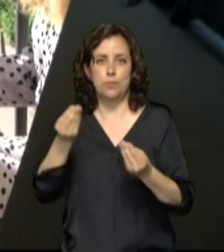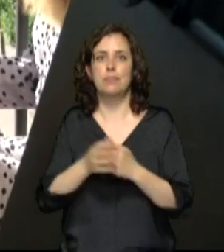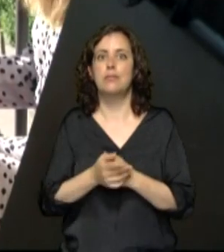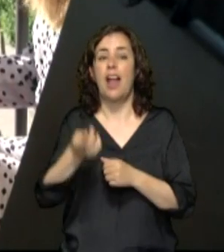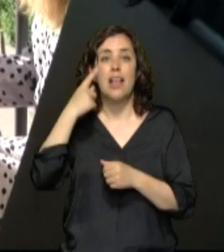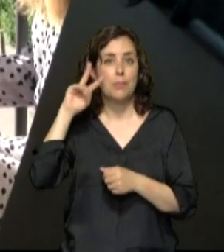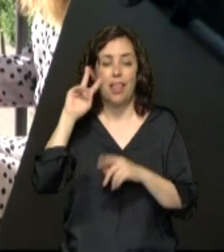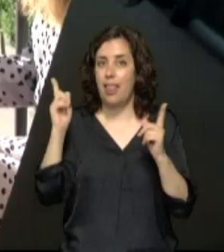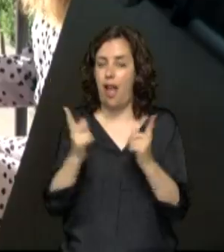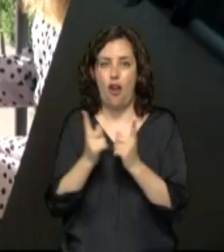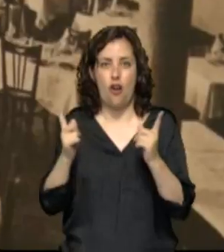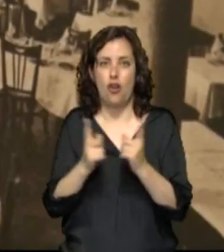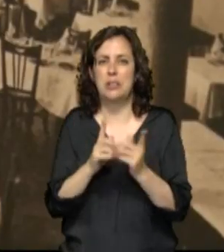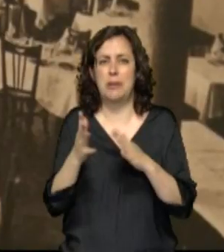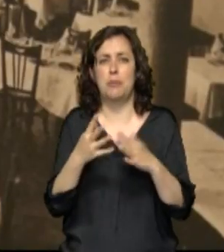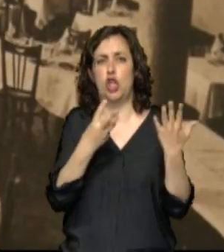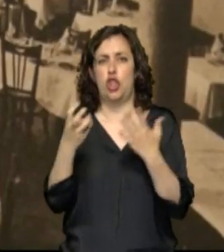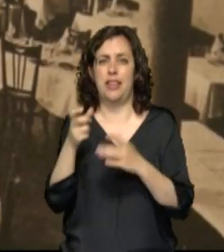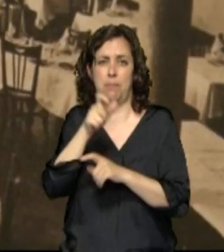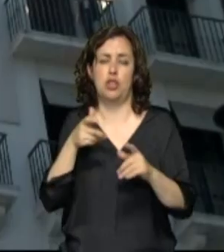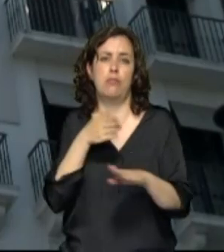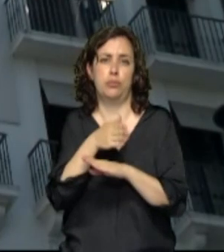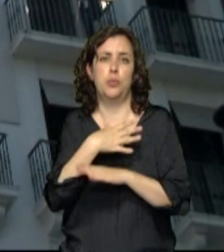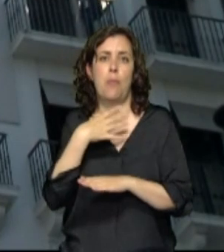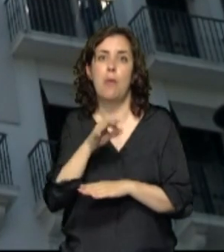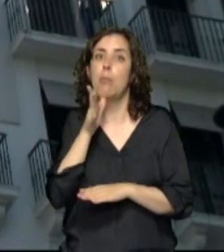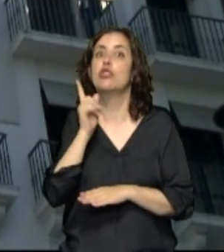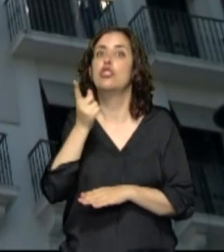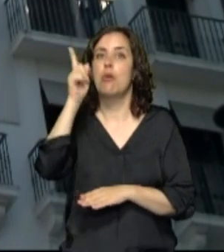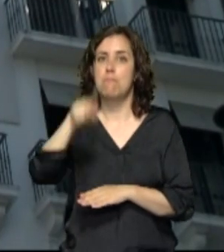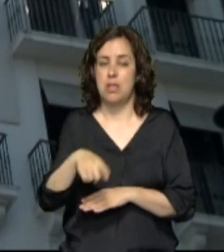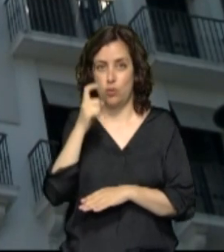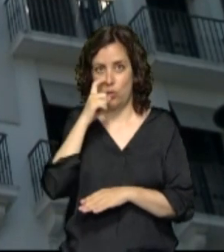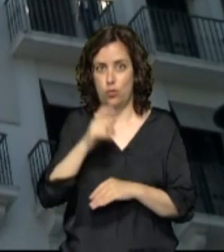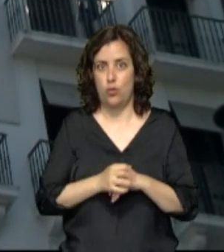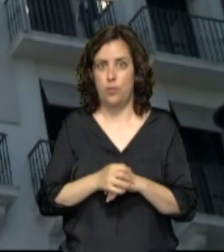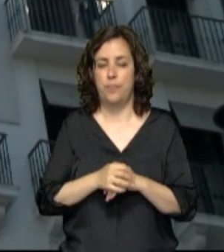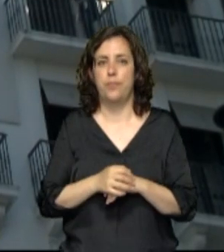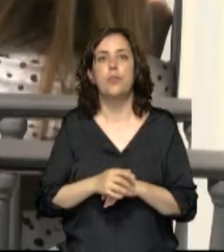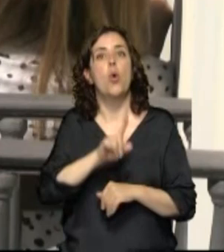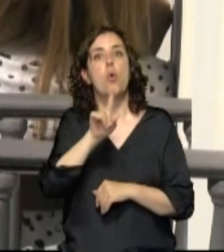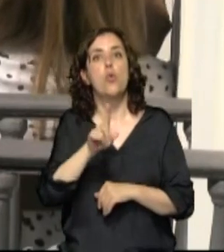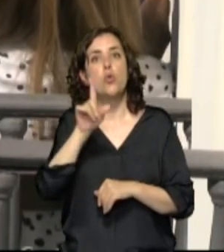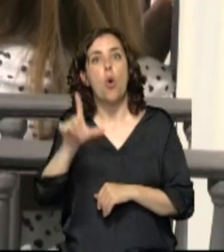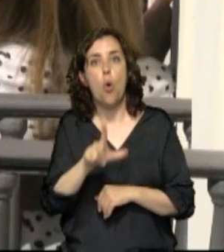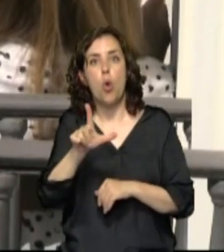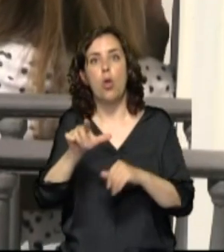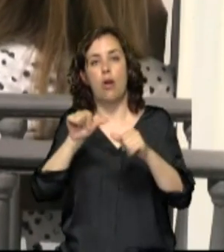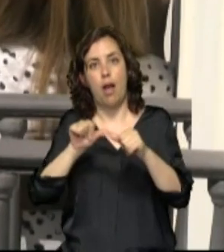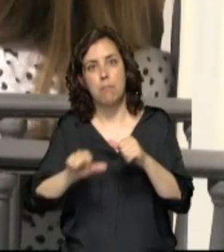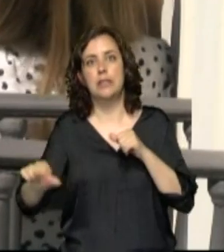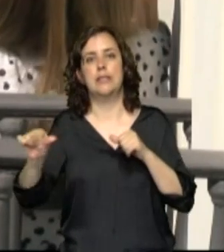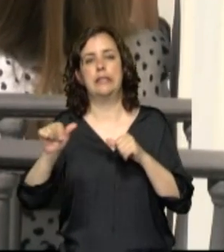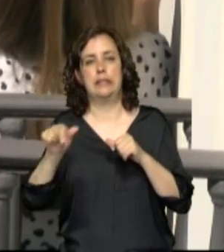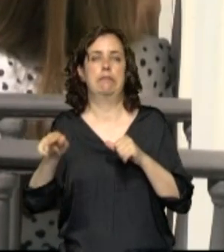que podrán disfrutar unas 800 personas pues solo se realiza durante el mes de junio. A partir del 1 de julio tenemos pensado abrir el hotel porque el hotel está pensado para